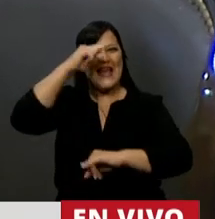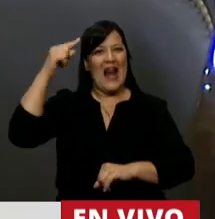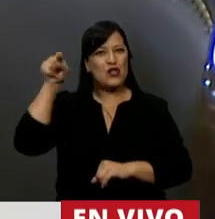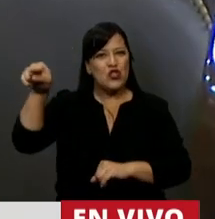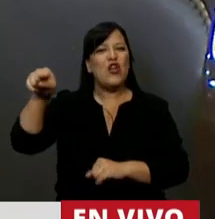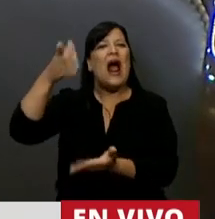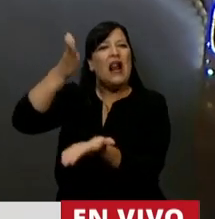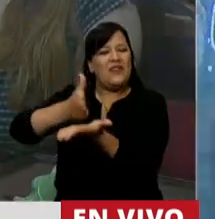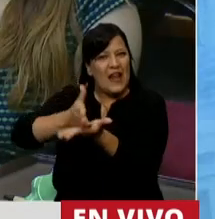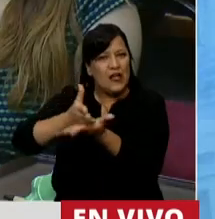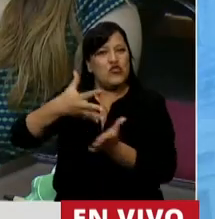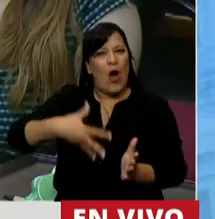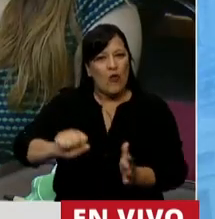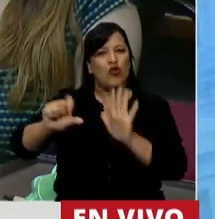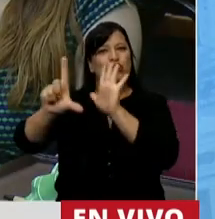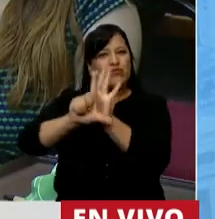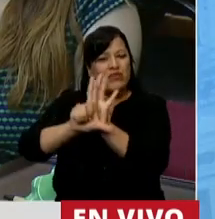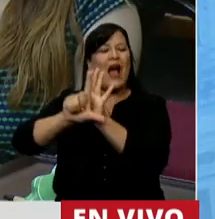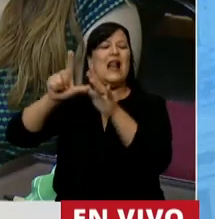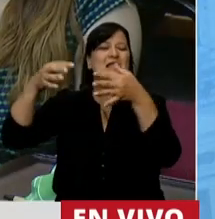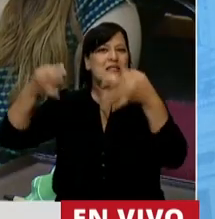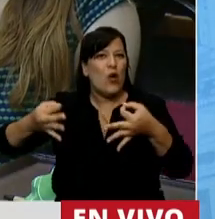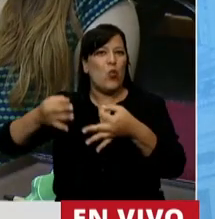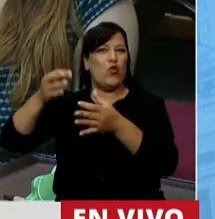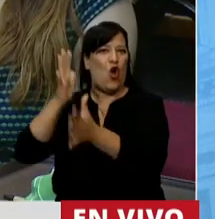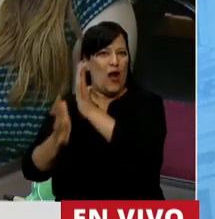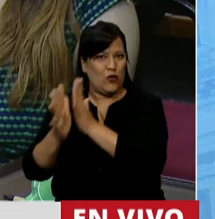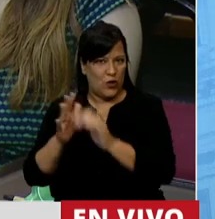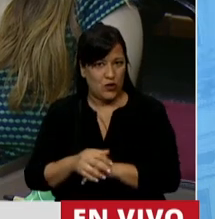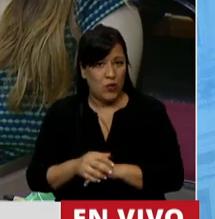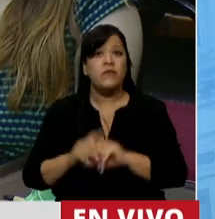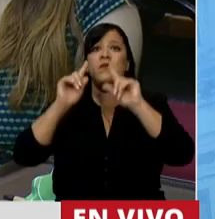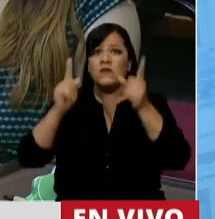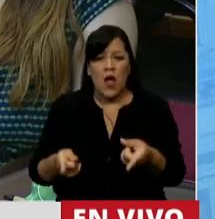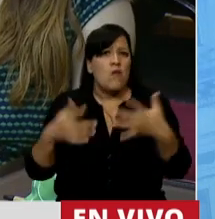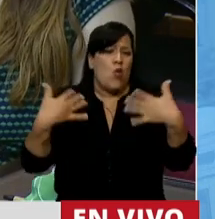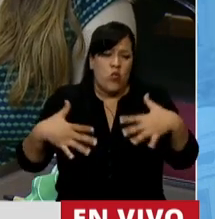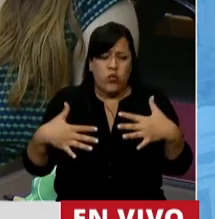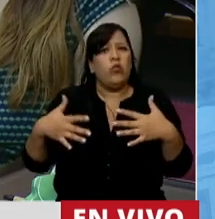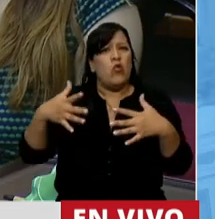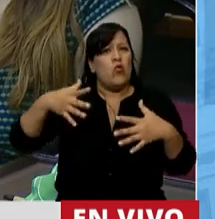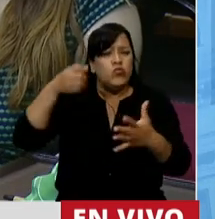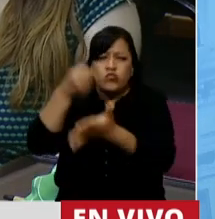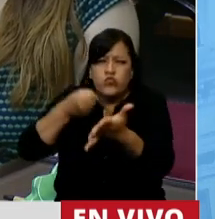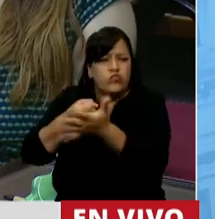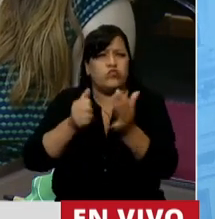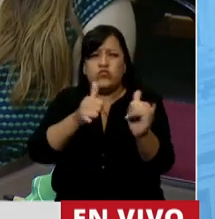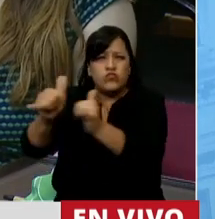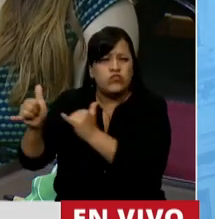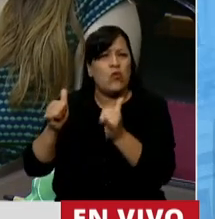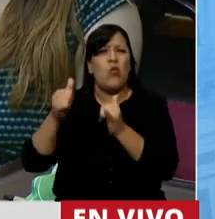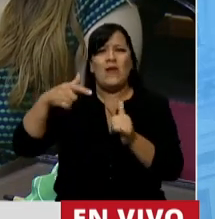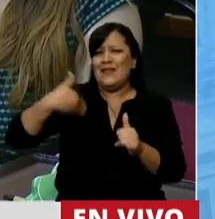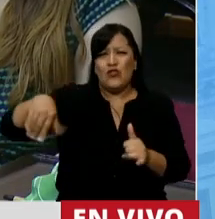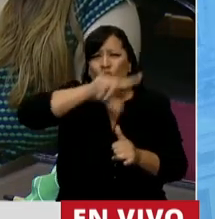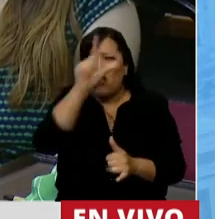el derecho al aborto legal, seguro y gratuito. Y porque toma la lucha de tantas mujeres y juventudes a lo largo y a lo ancho de